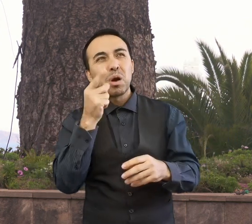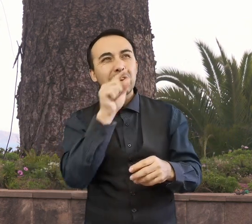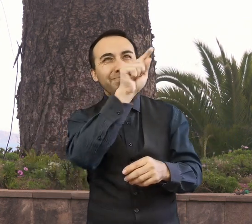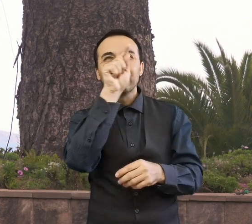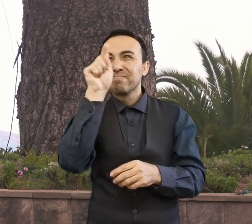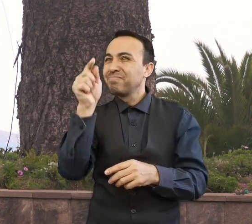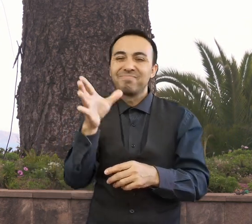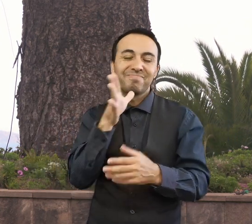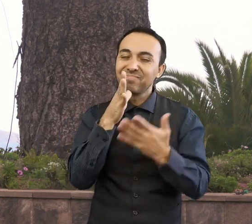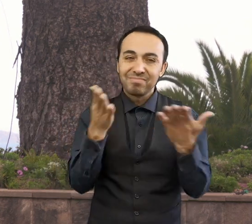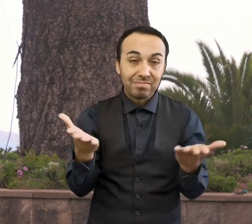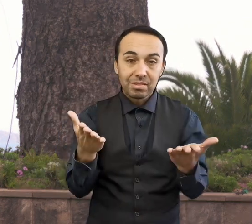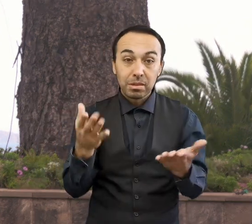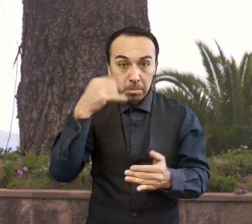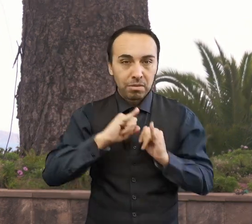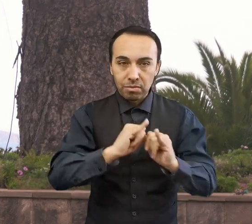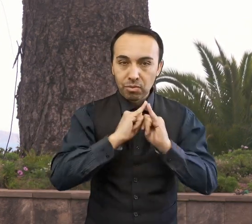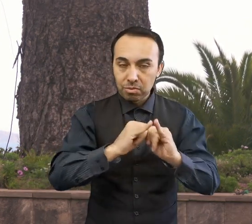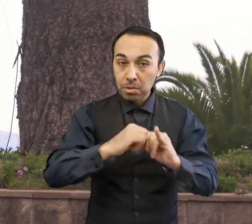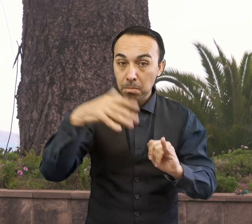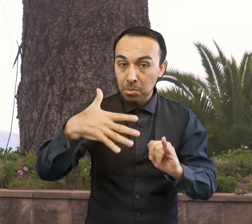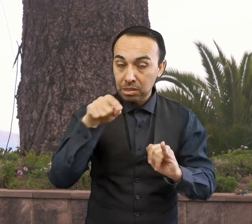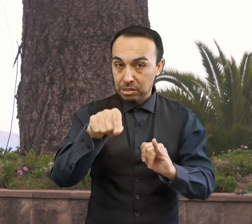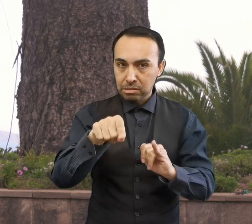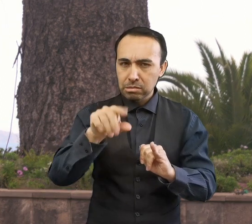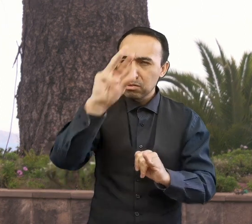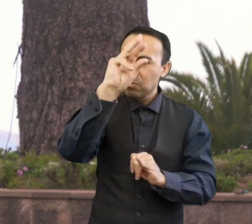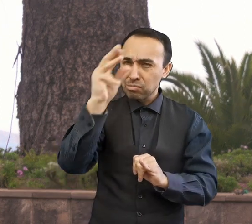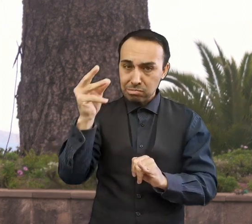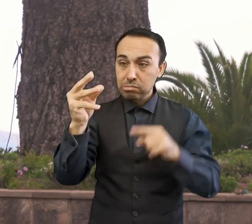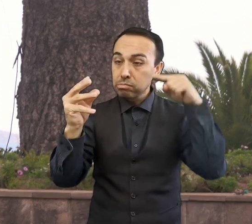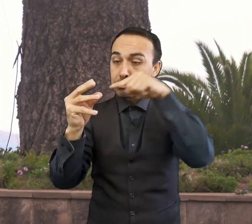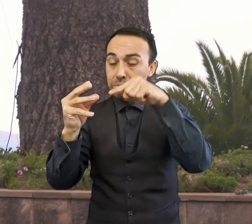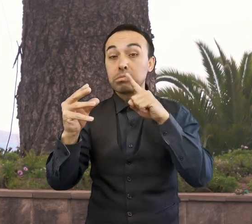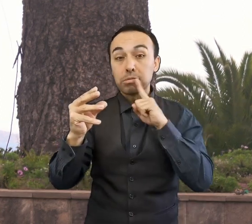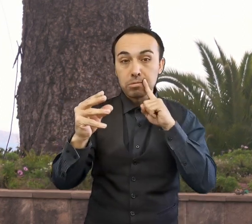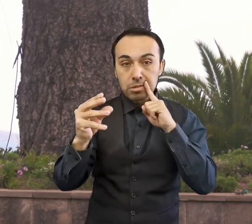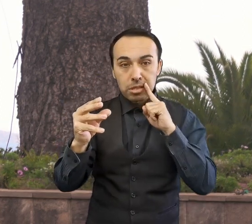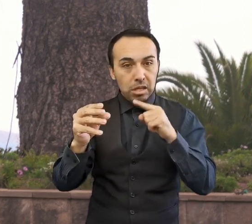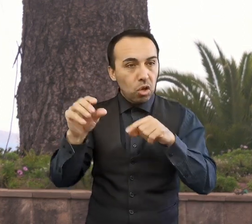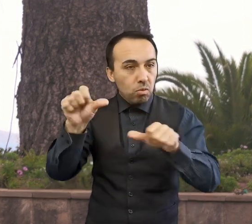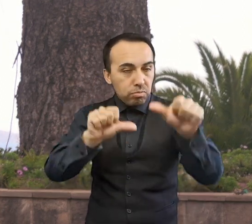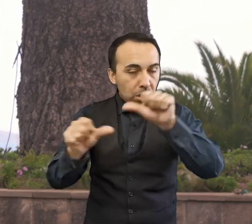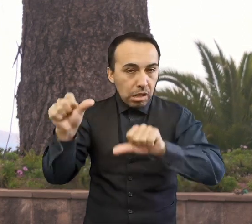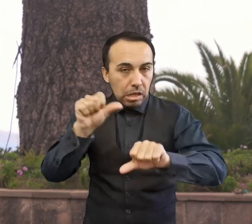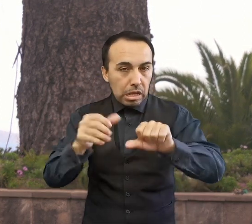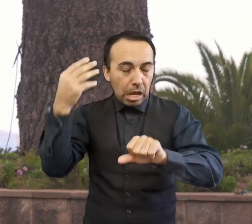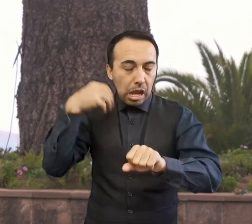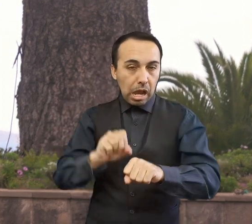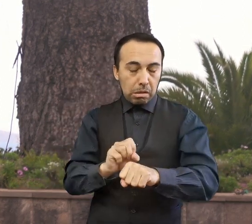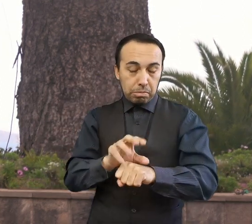meteoritos es que contienen elementos que son o fueron radiactivos y cuyo estudio permite establecer cronómetros